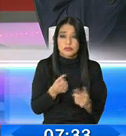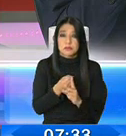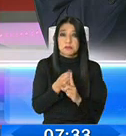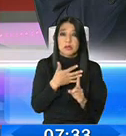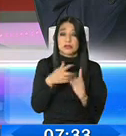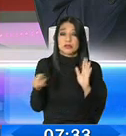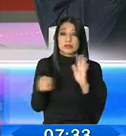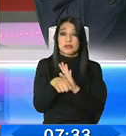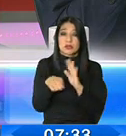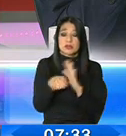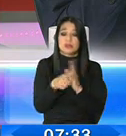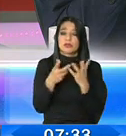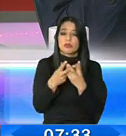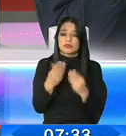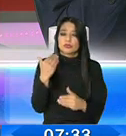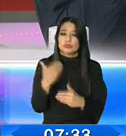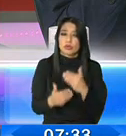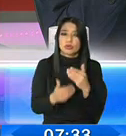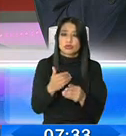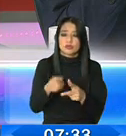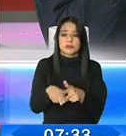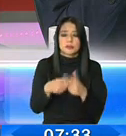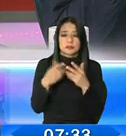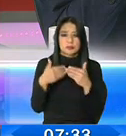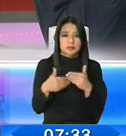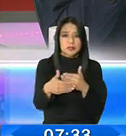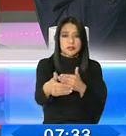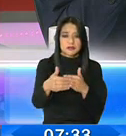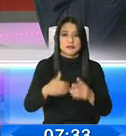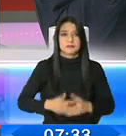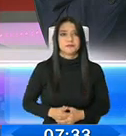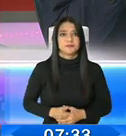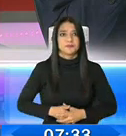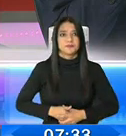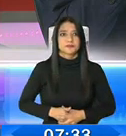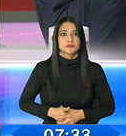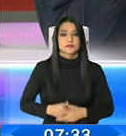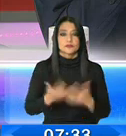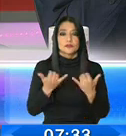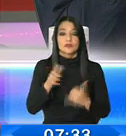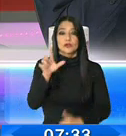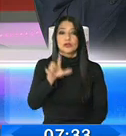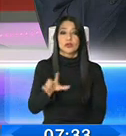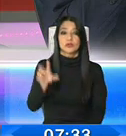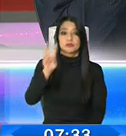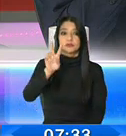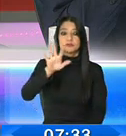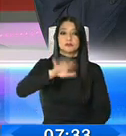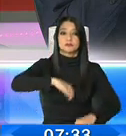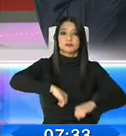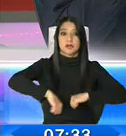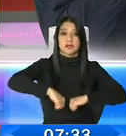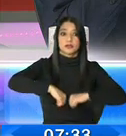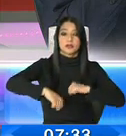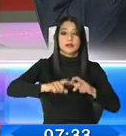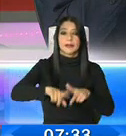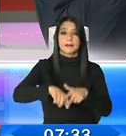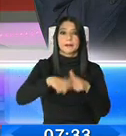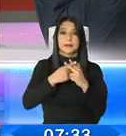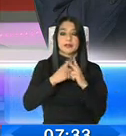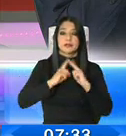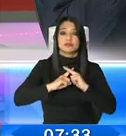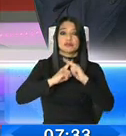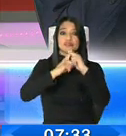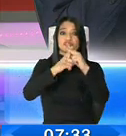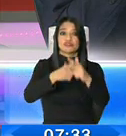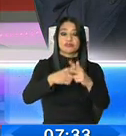de esta crisis, vamos empezando. Primeramente, el día de hoy, lunes 25 de mayo, empezamos con un crédito